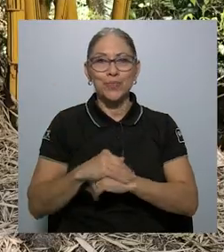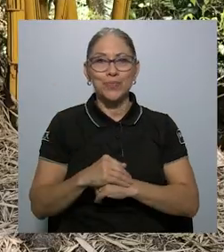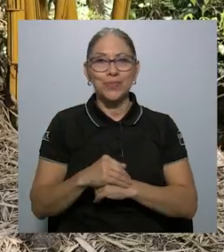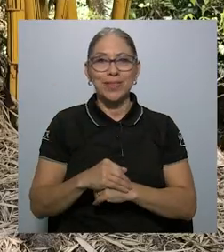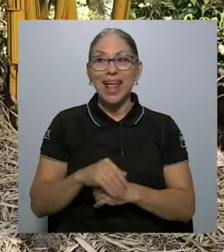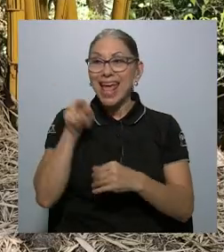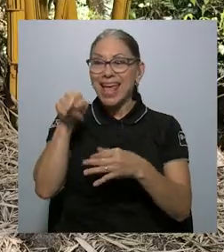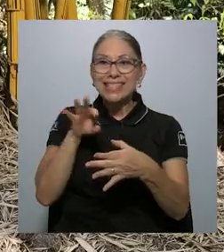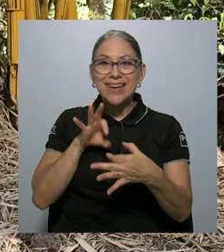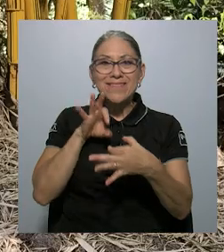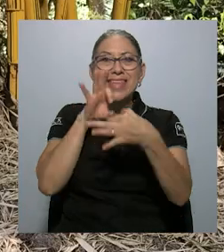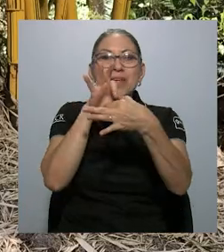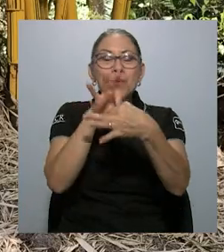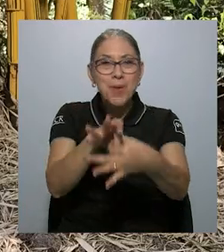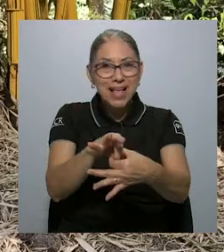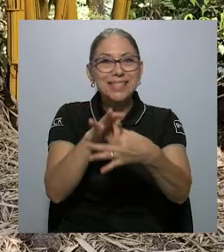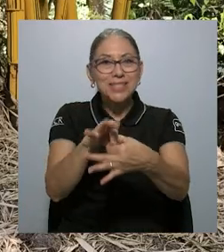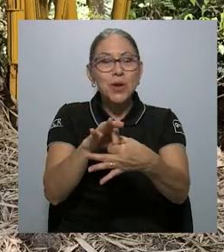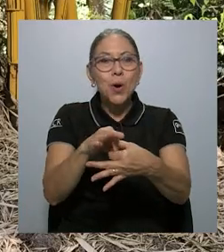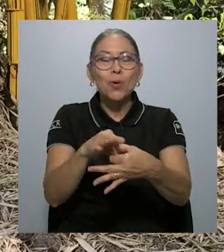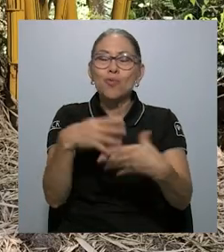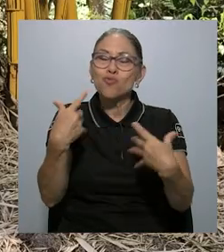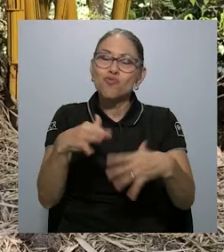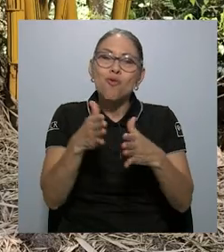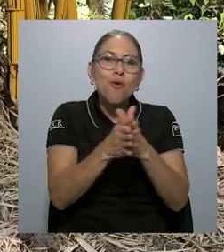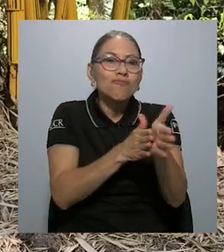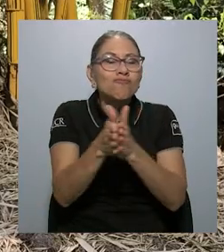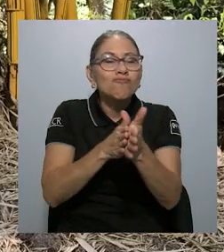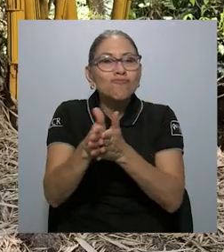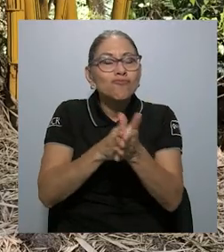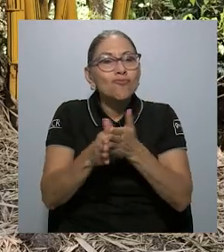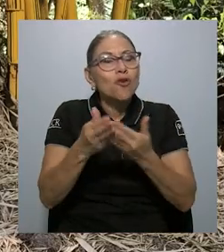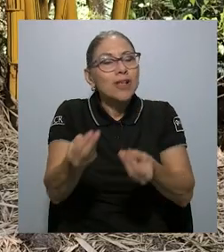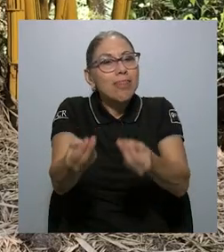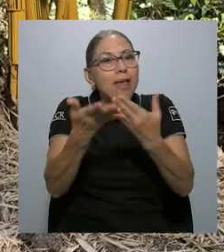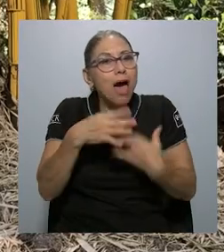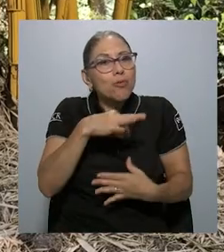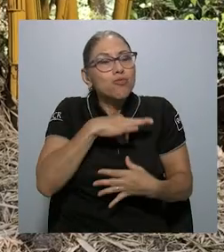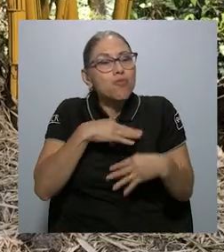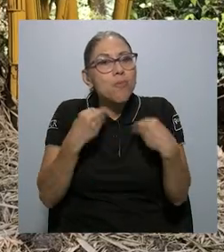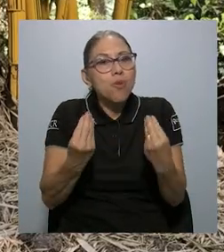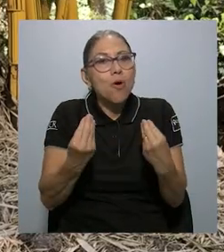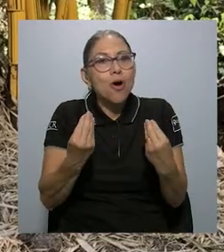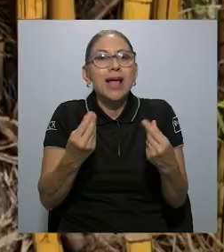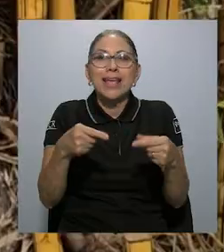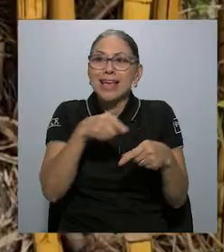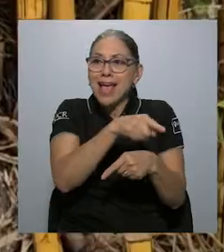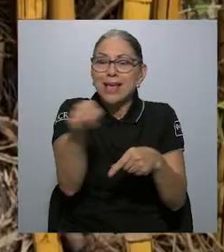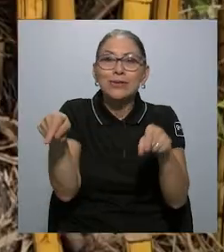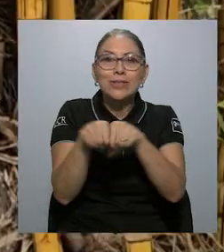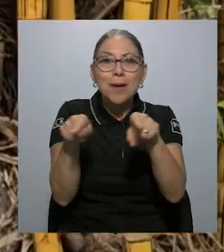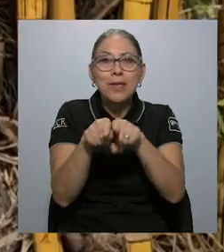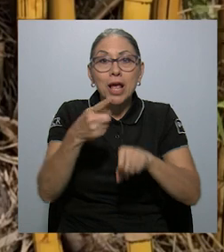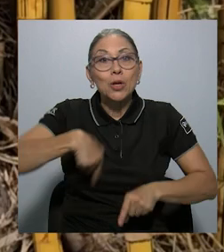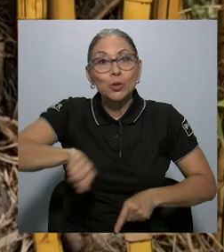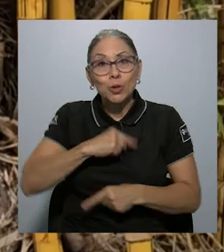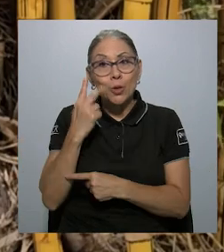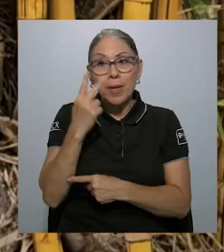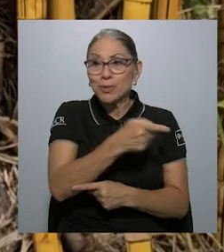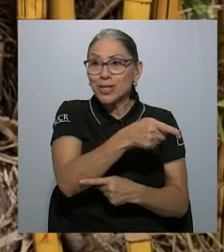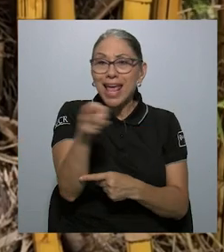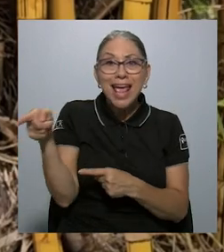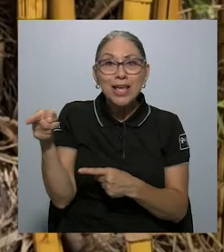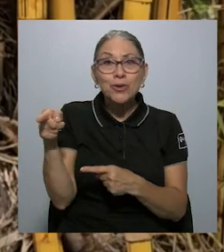lo que nos ha sorprendido, nos ha enriquecido mucho, ¿verdad?, porque lo que nosotros vemos es que han ayudado a